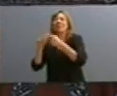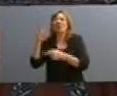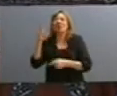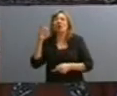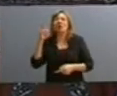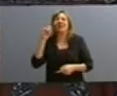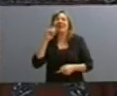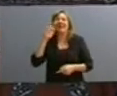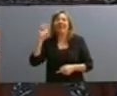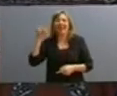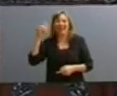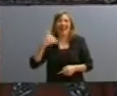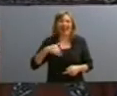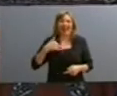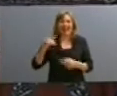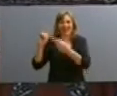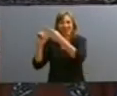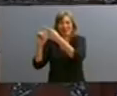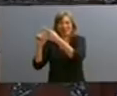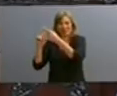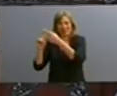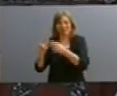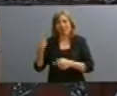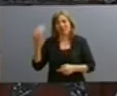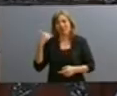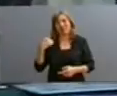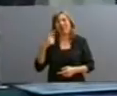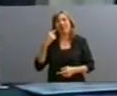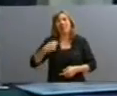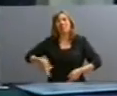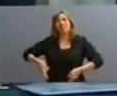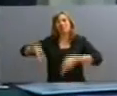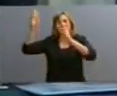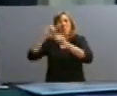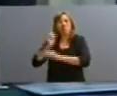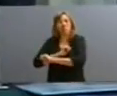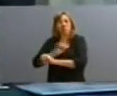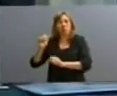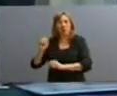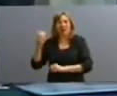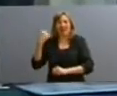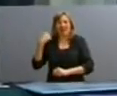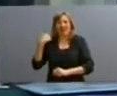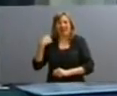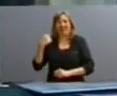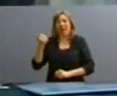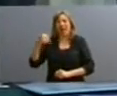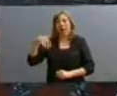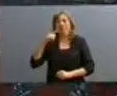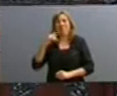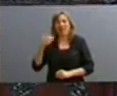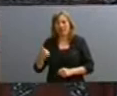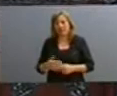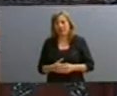Argentina y la República Islámica de Irán con motivo de la voladura o del atentado terrorista perpetrado contra la AMIA.